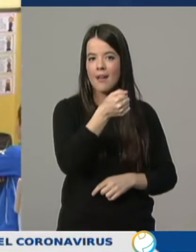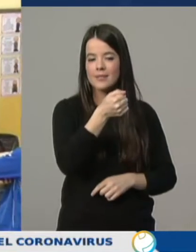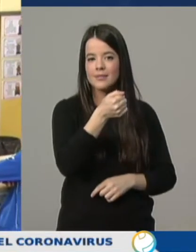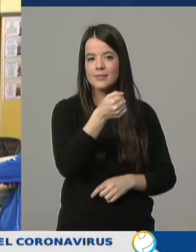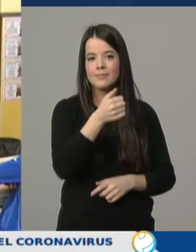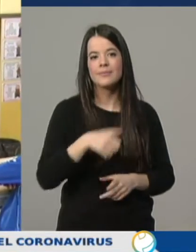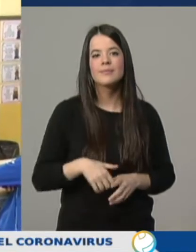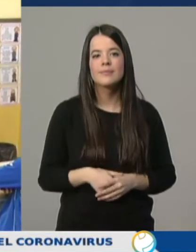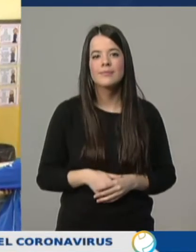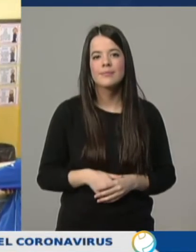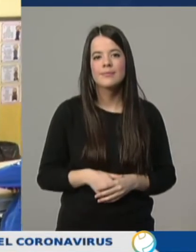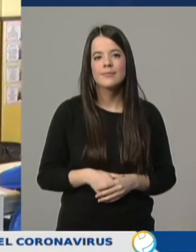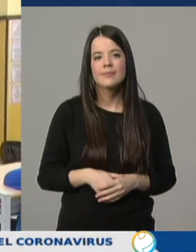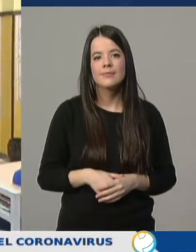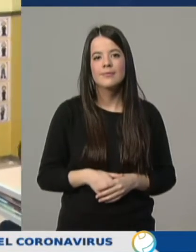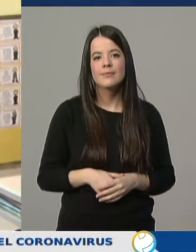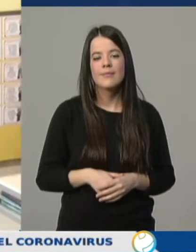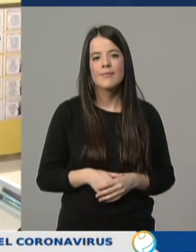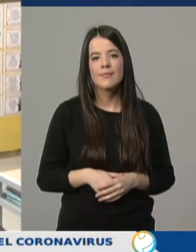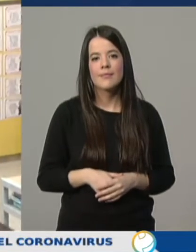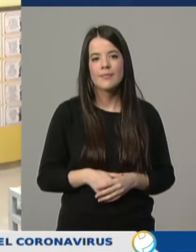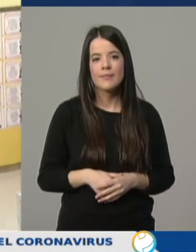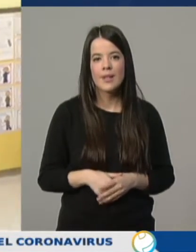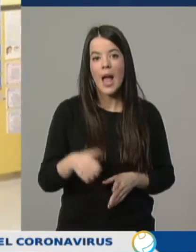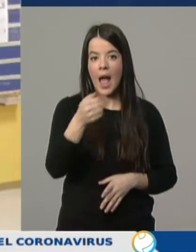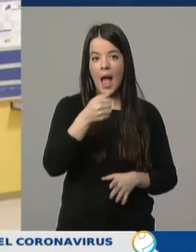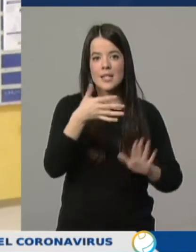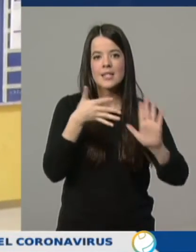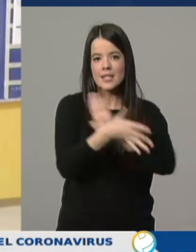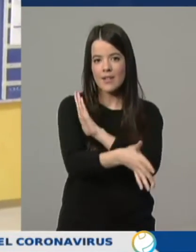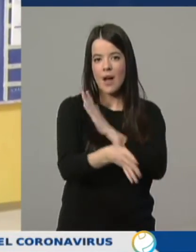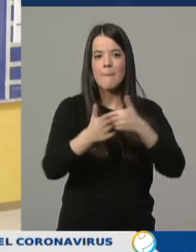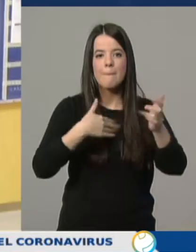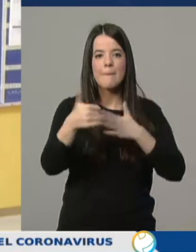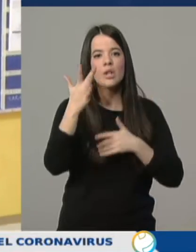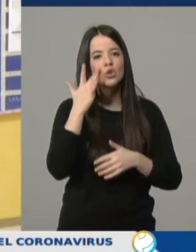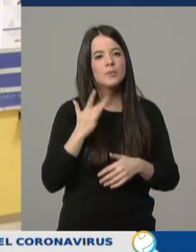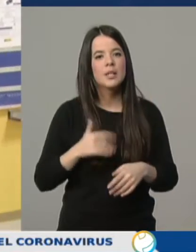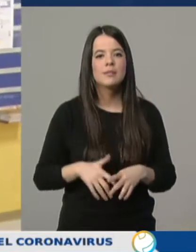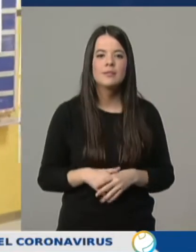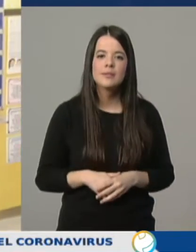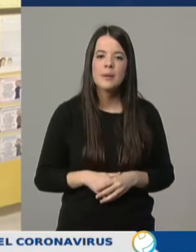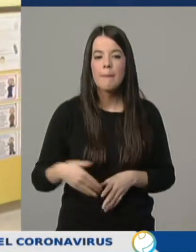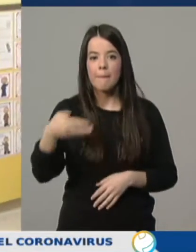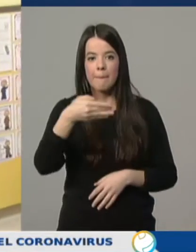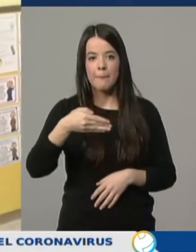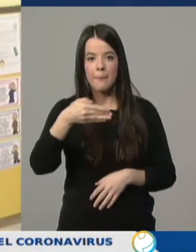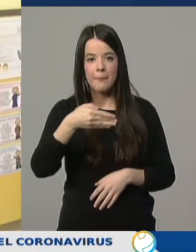a lavarse las manos. B,